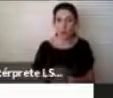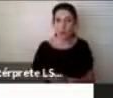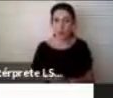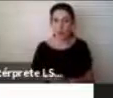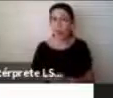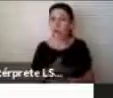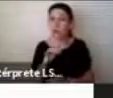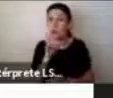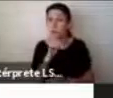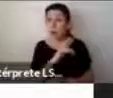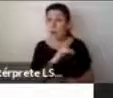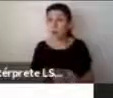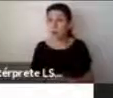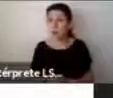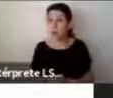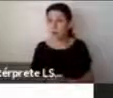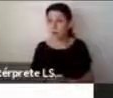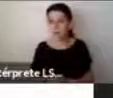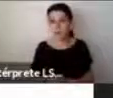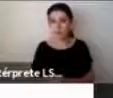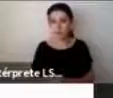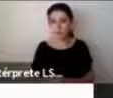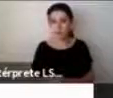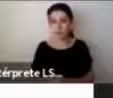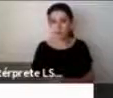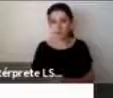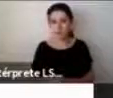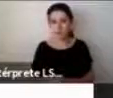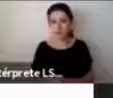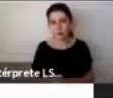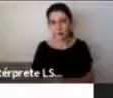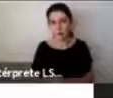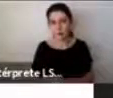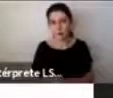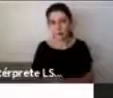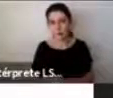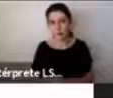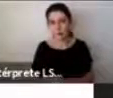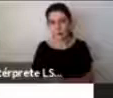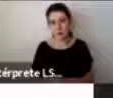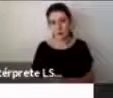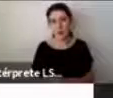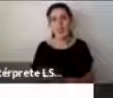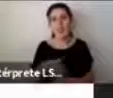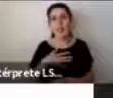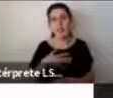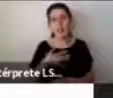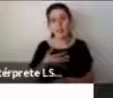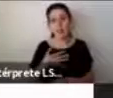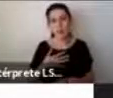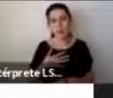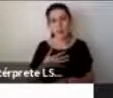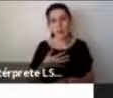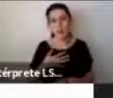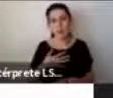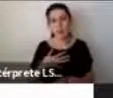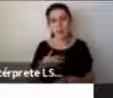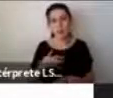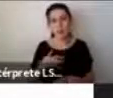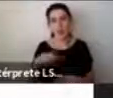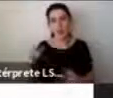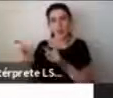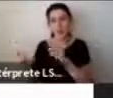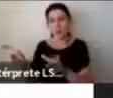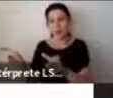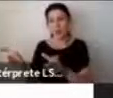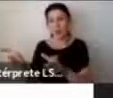no sé si la última, pero la última que quisimos colocar aquí es que no todas las personas con un mismo diagnóstico son